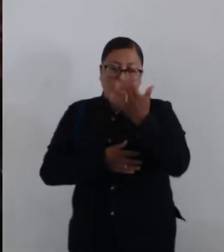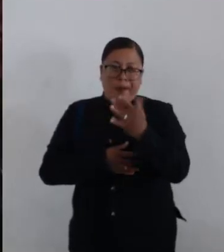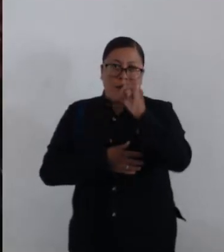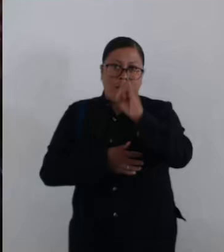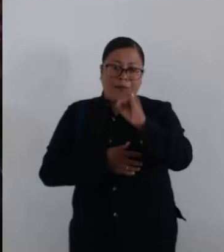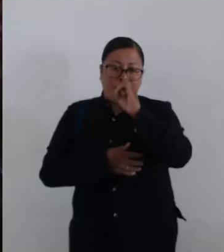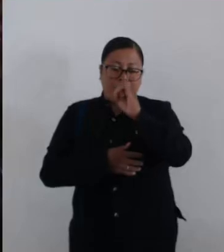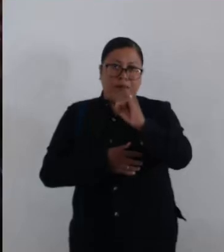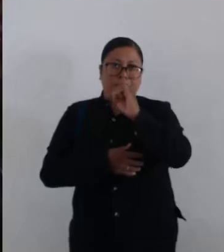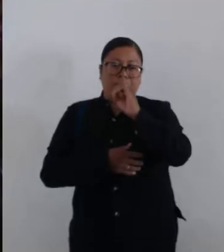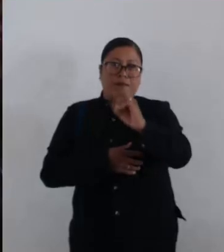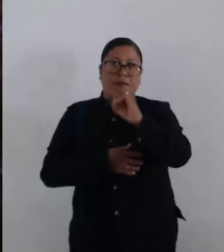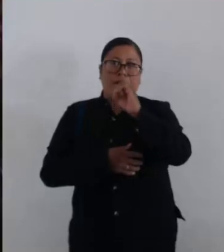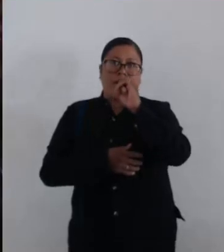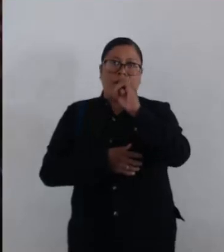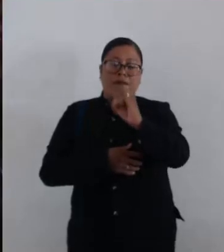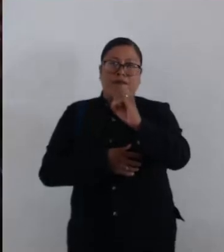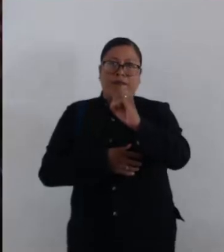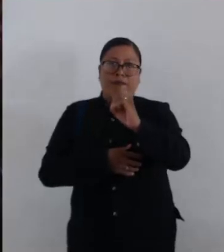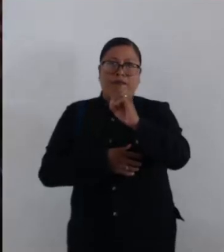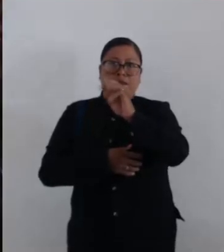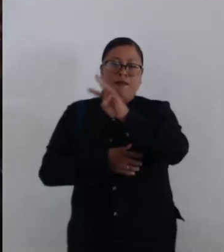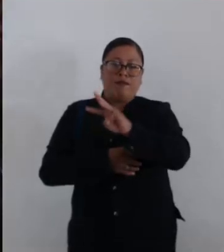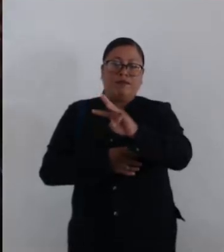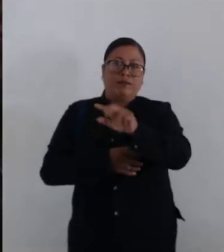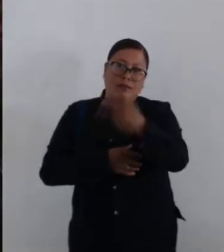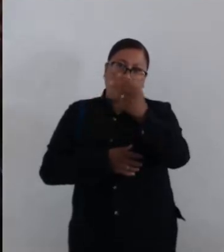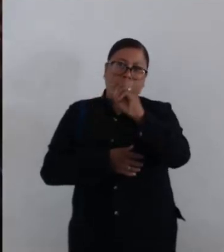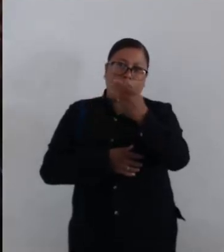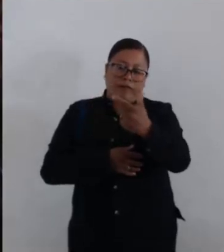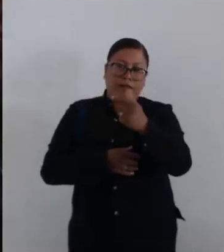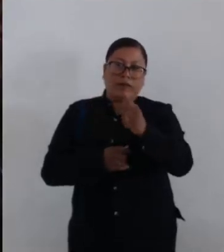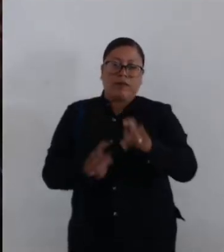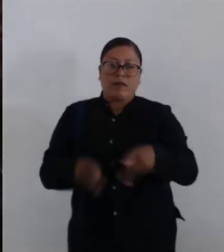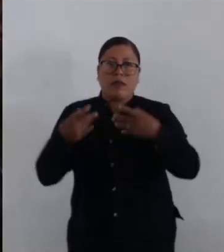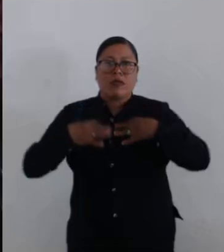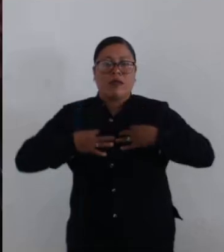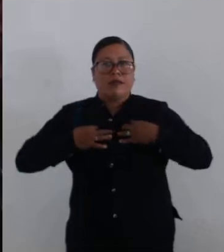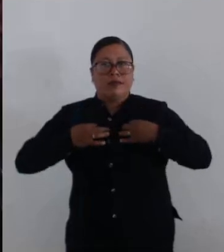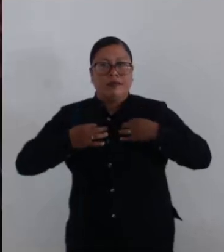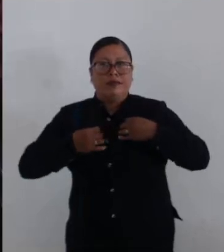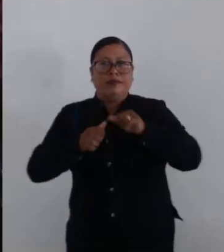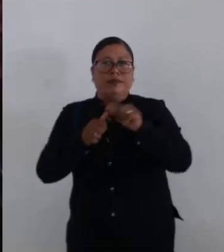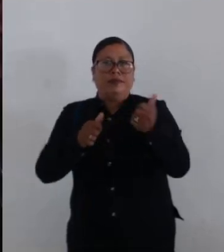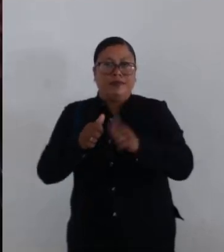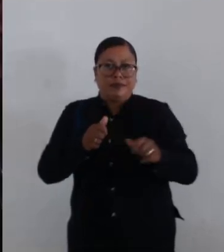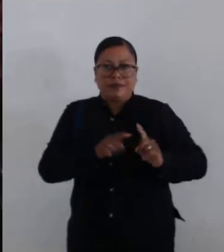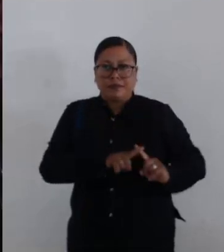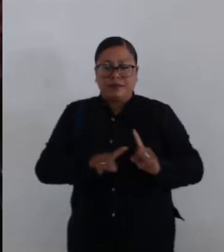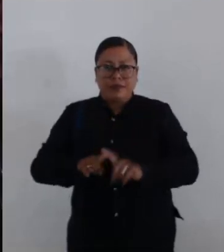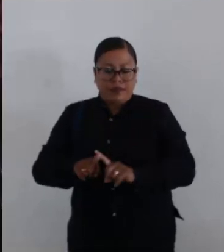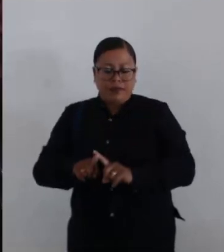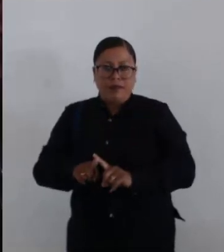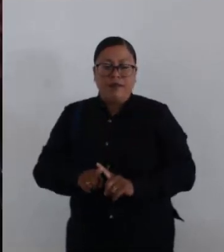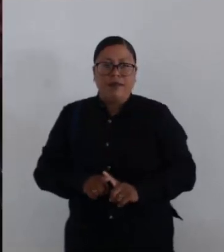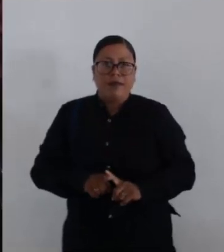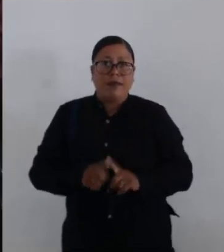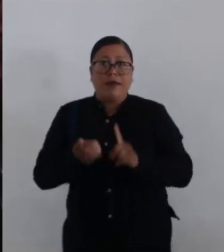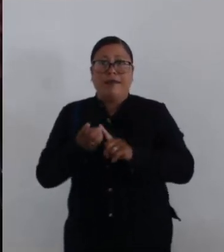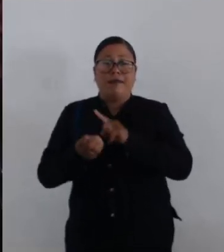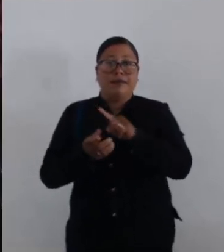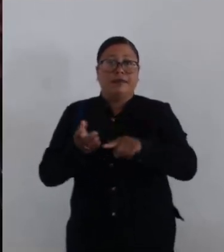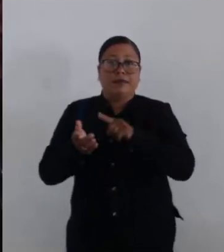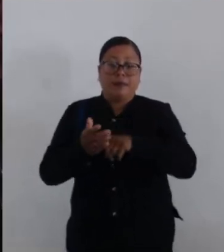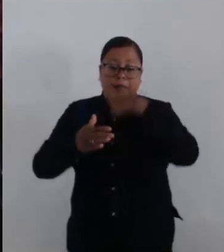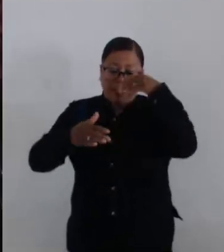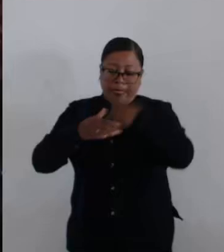-0000-1307, con giro de ropa típica y artesanías en general. Ubicado en